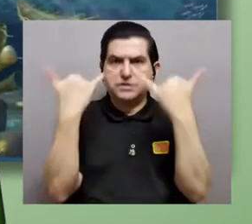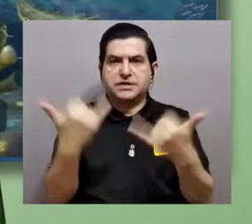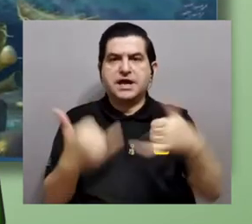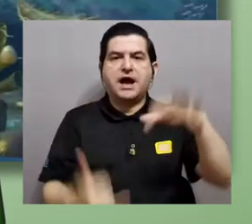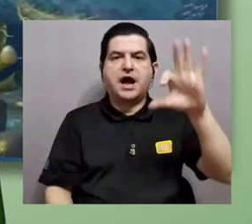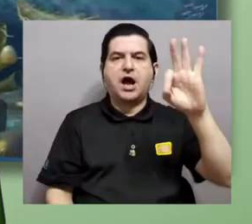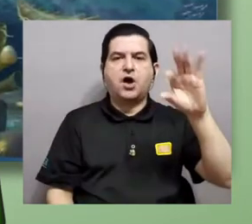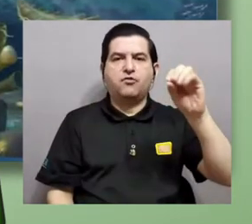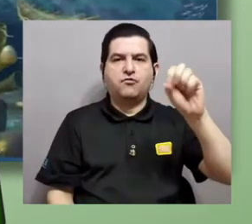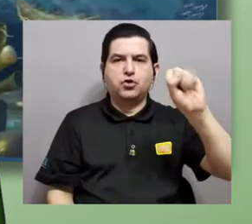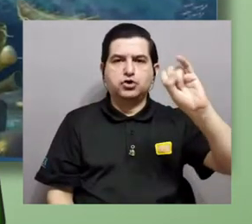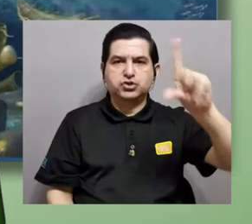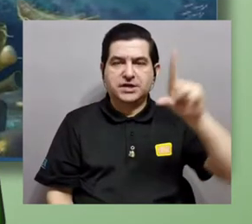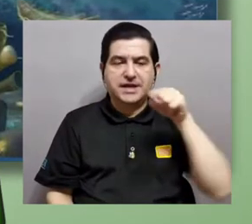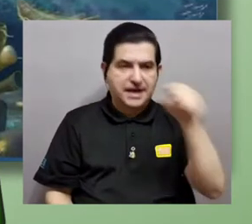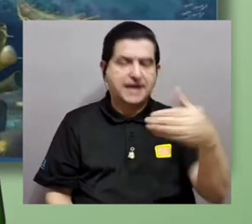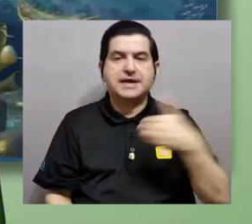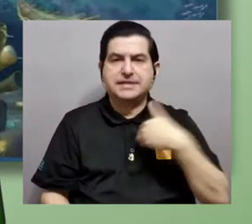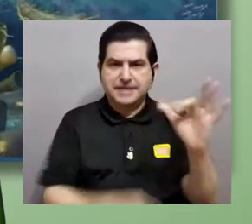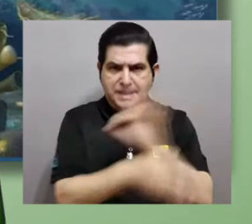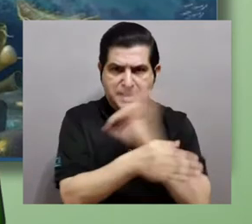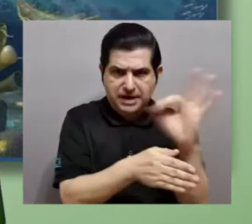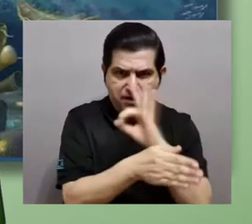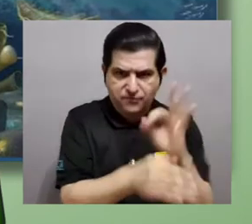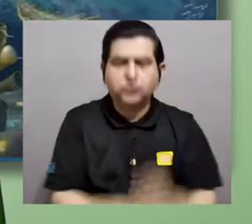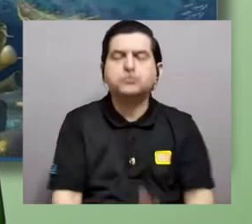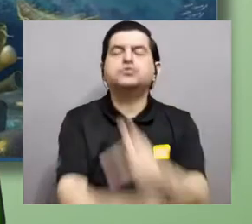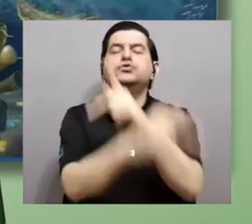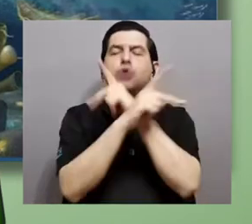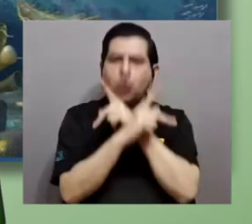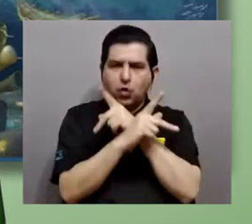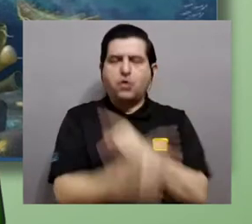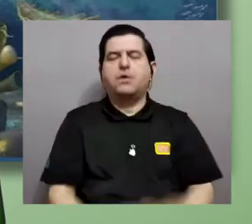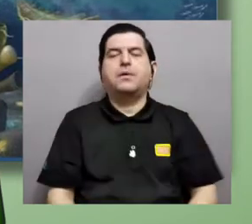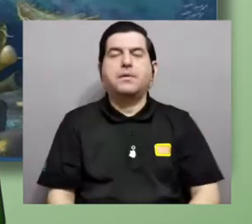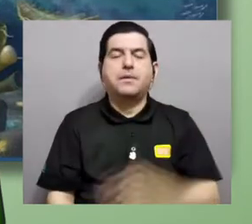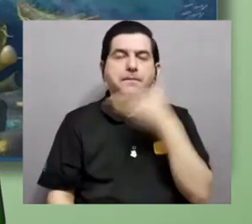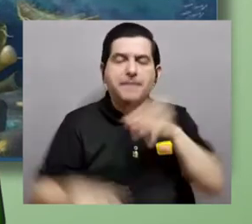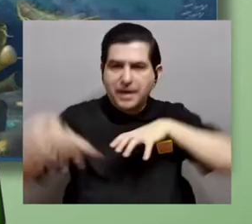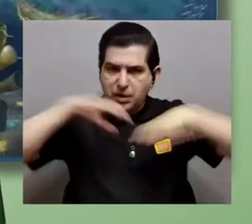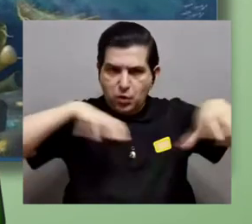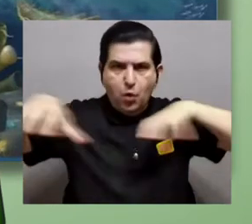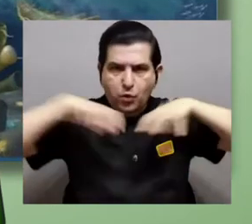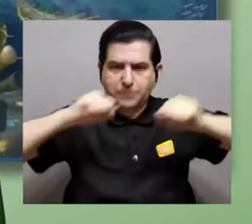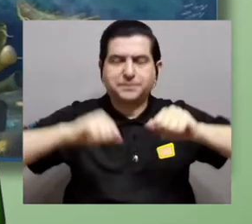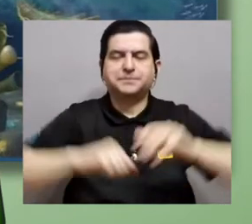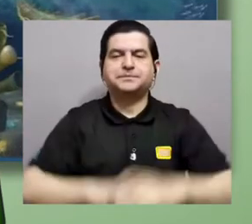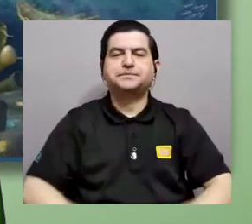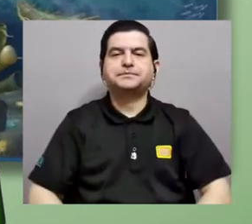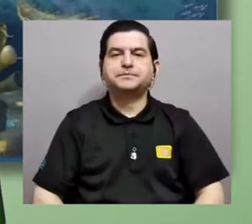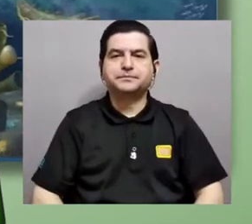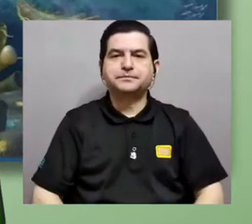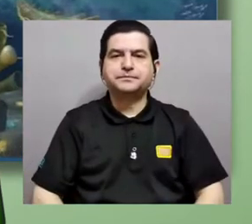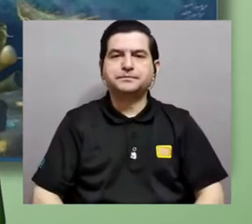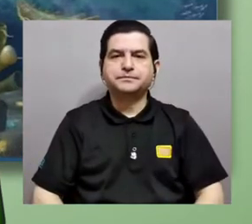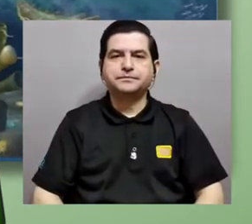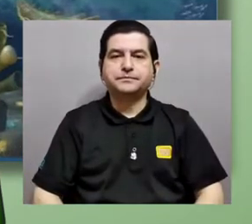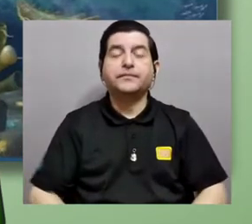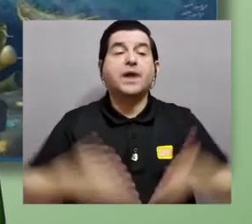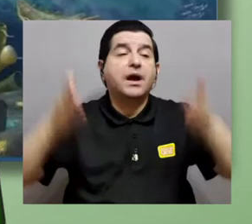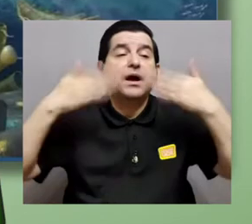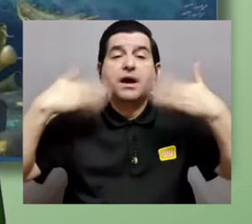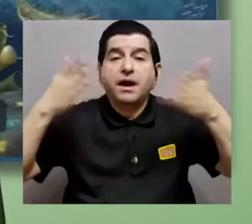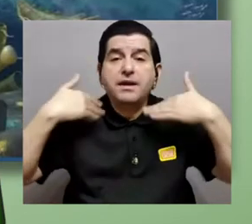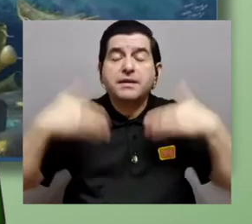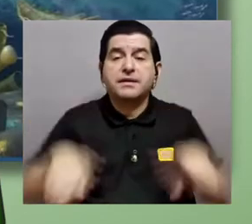fósiles. Este esqueleto tiene funciones como protección, mejorar la locomoción, etc. Y en